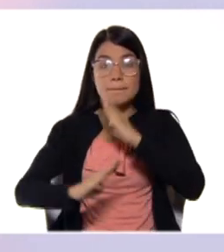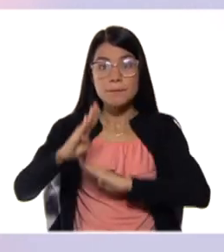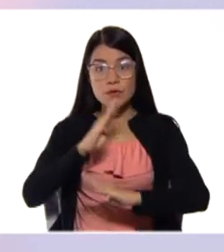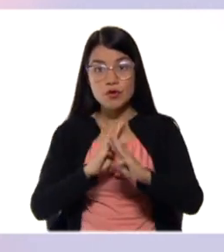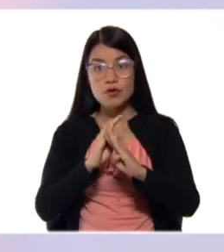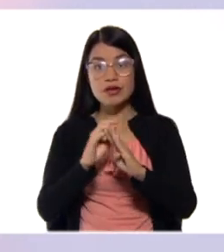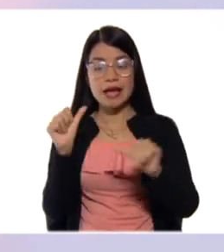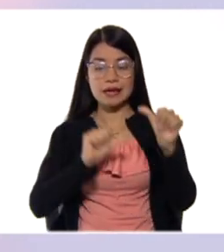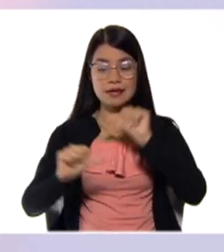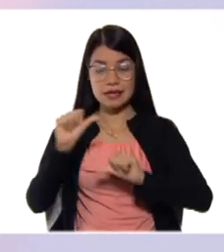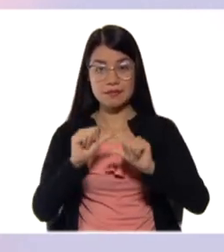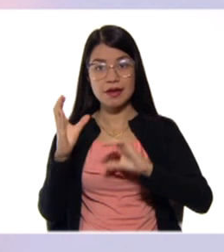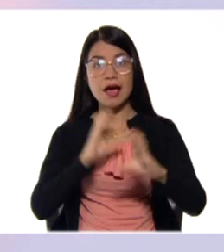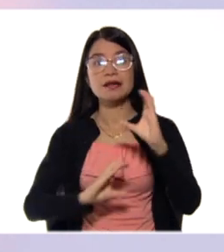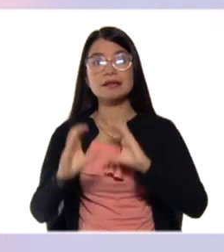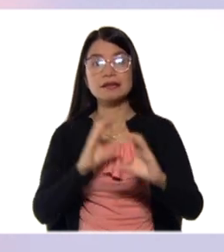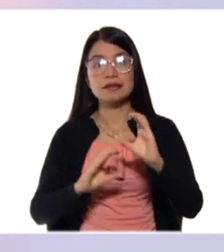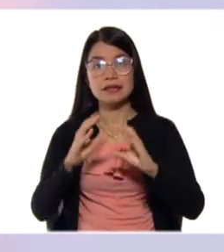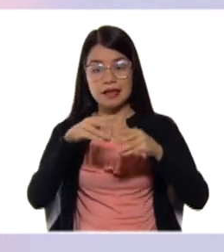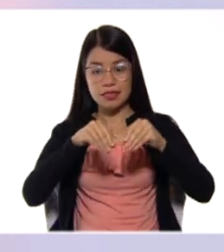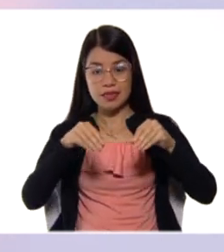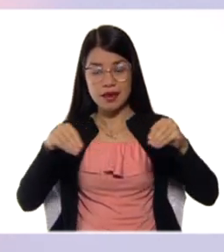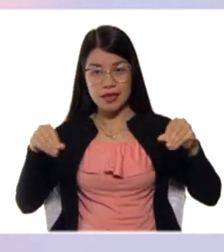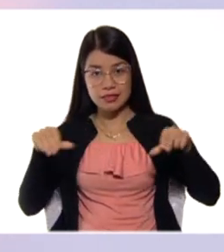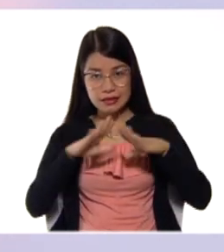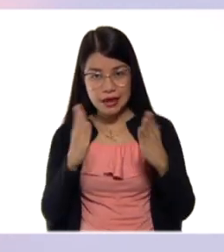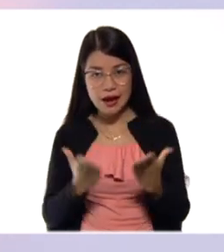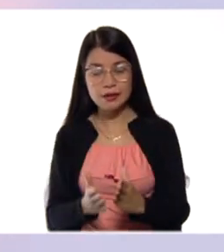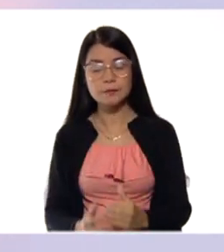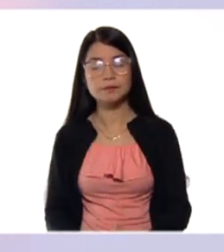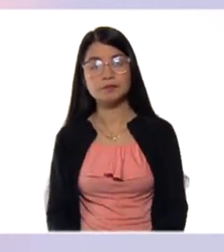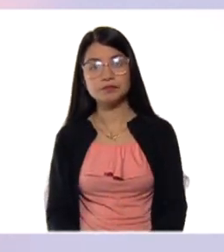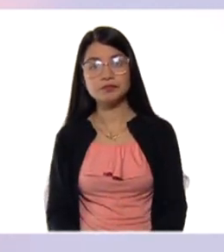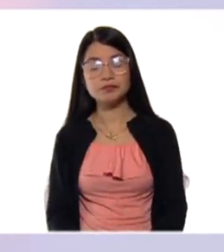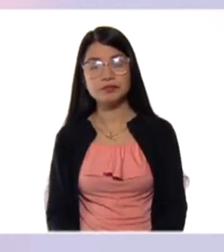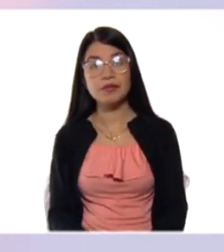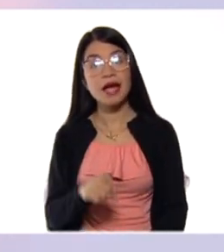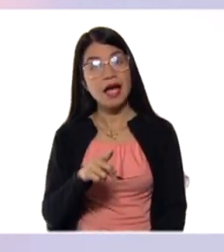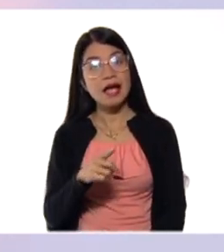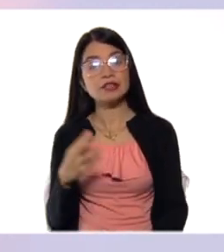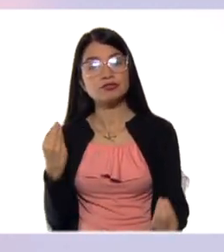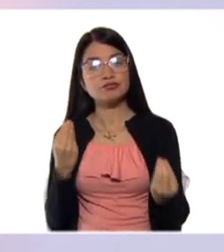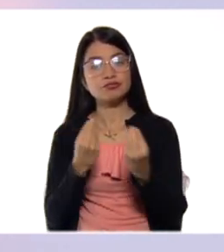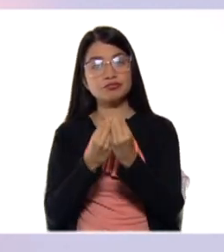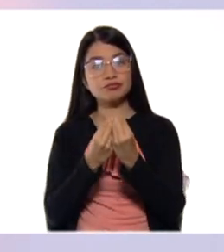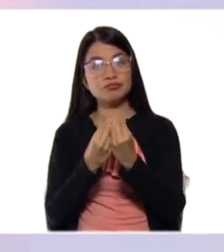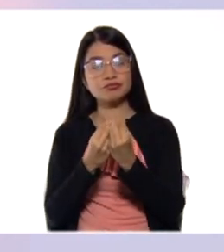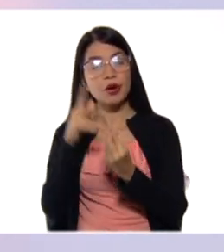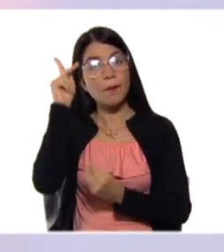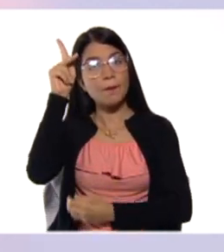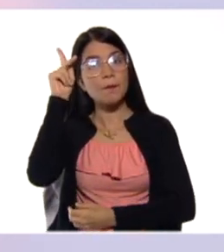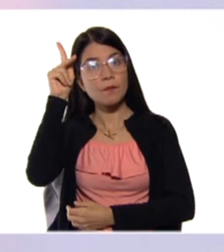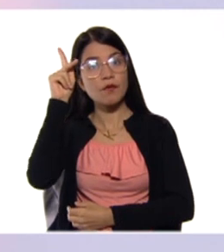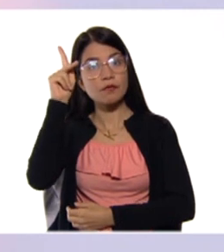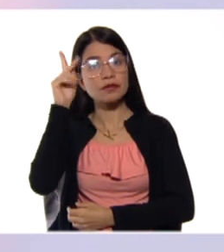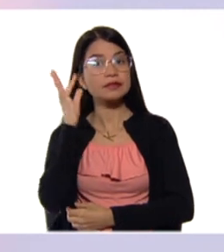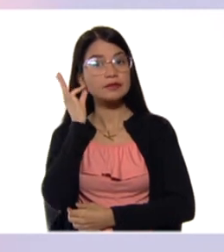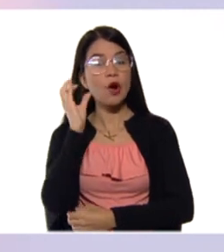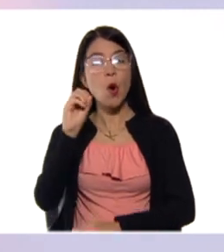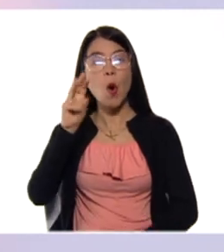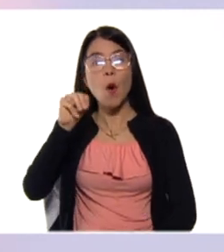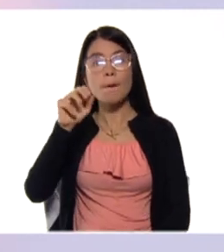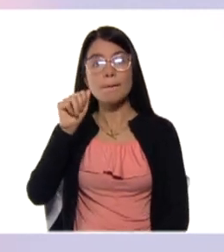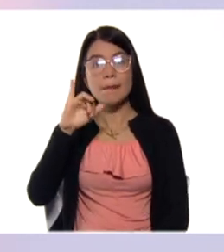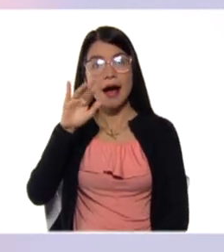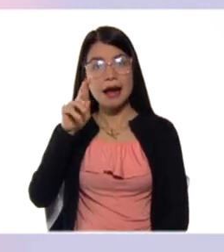como lo es química y ciencias de la tierra. Pero afortunadamente, para eso, contaremos con nuestra profesora, Omaira Guerrero,